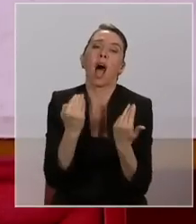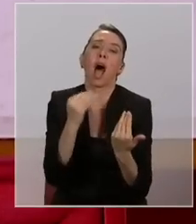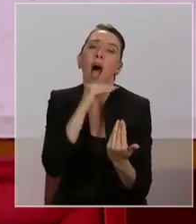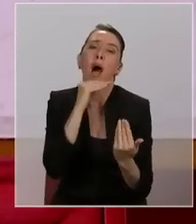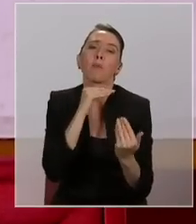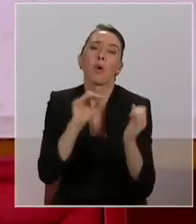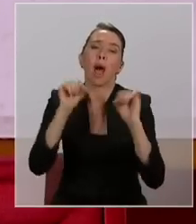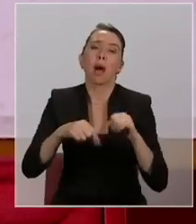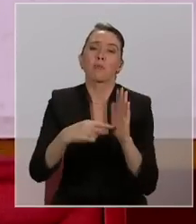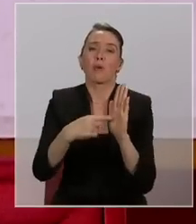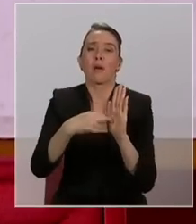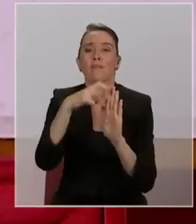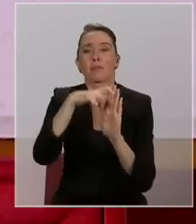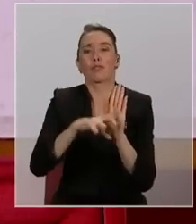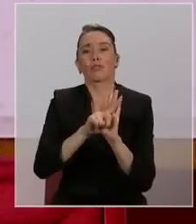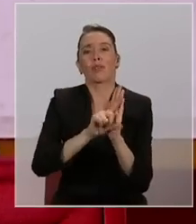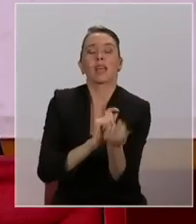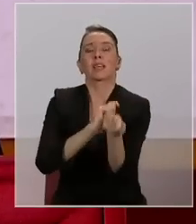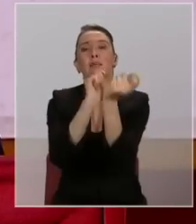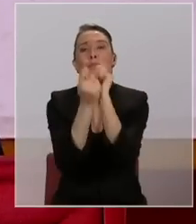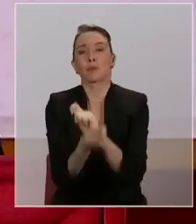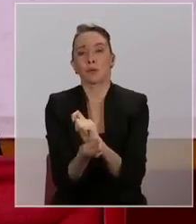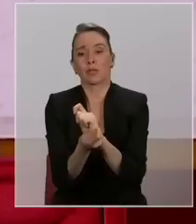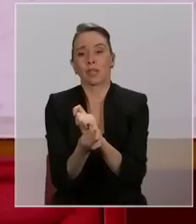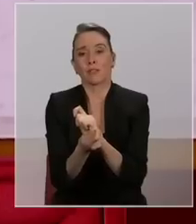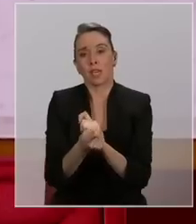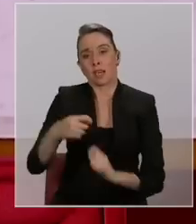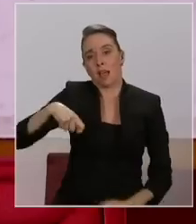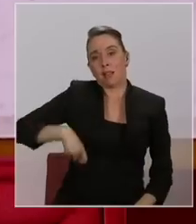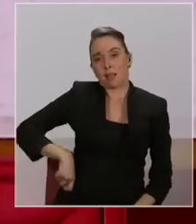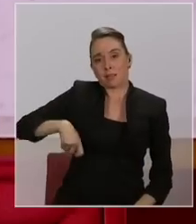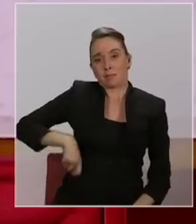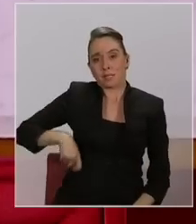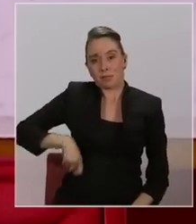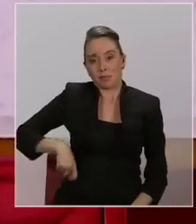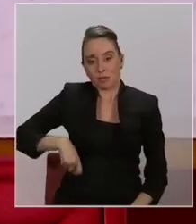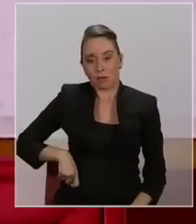aprobación de esta reforma a las pensiones.